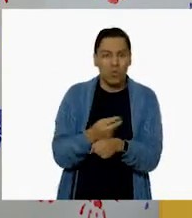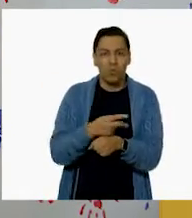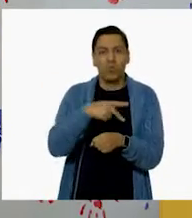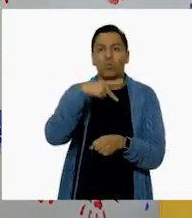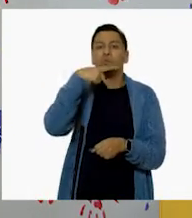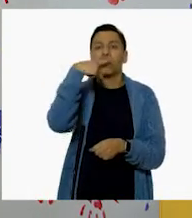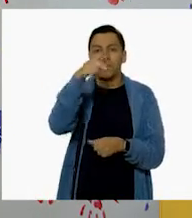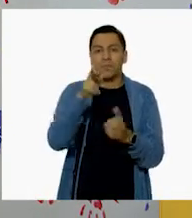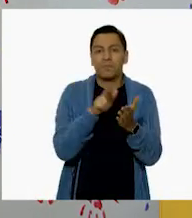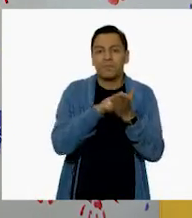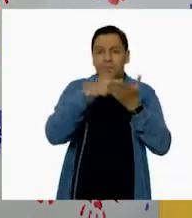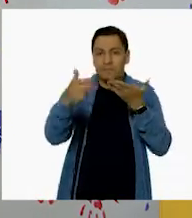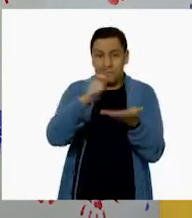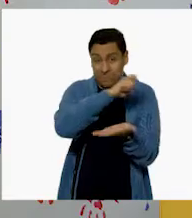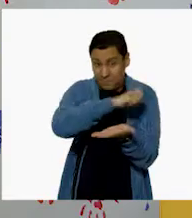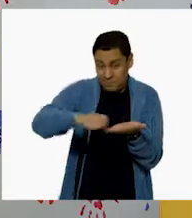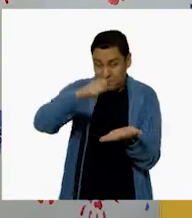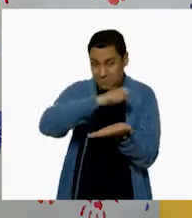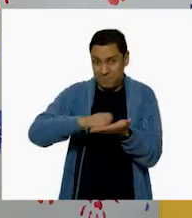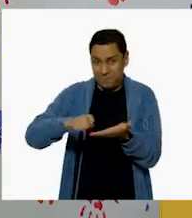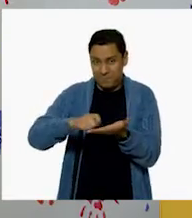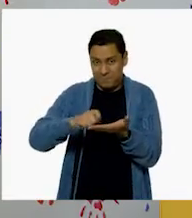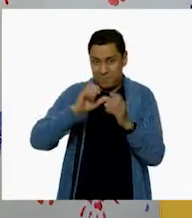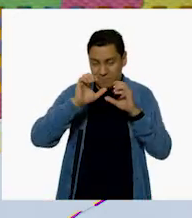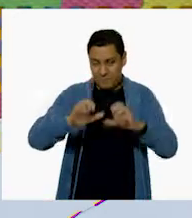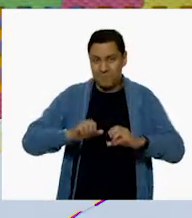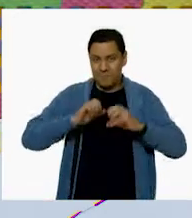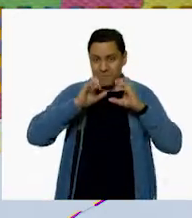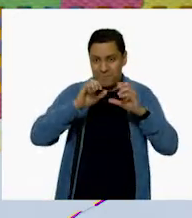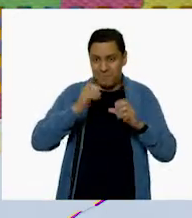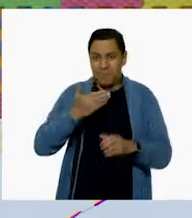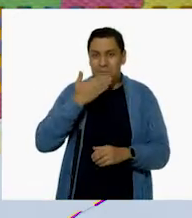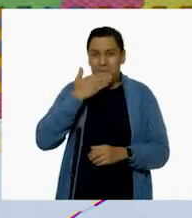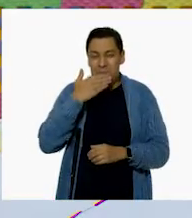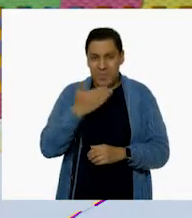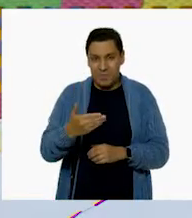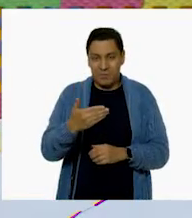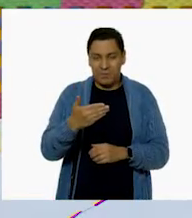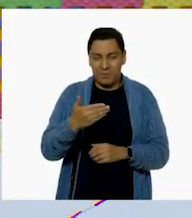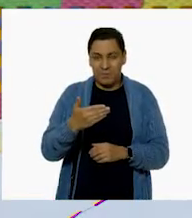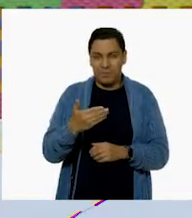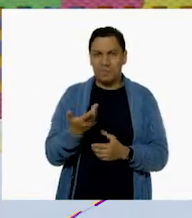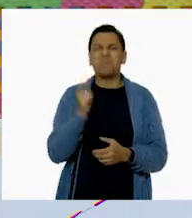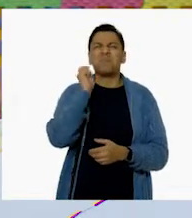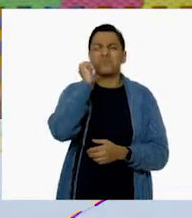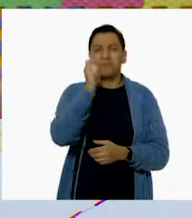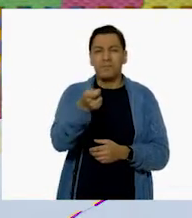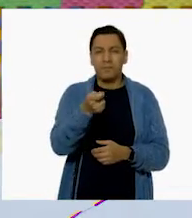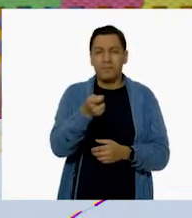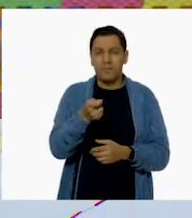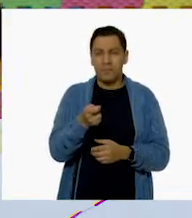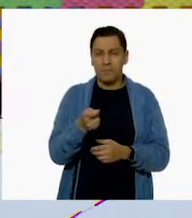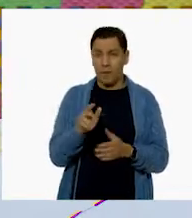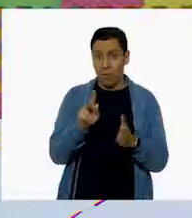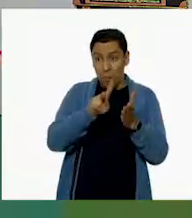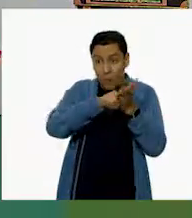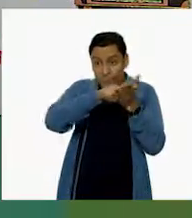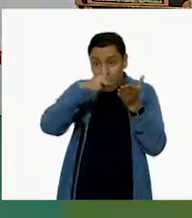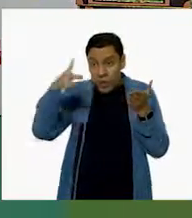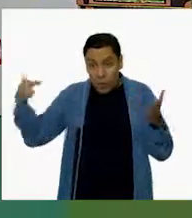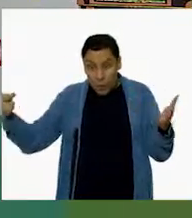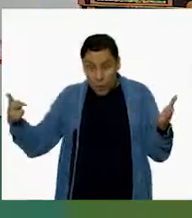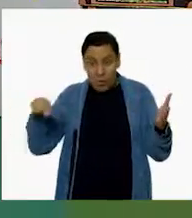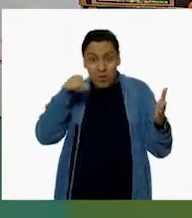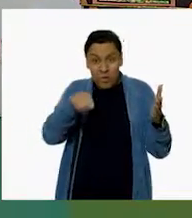cuidado y bienestar también. ¡Eh! ¿Una revista? Sí. ¿Como las que vemos en los puestos de